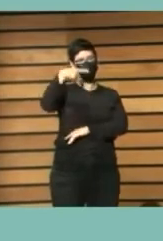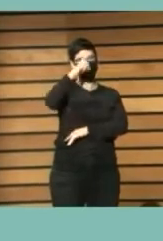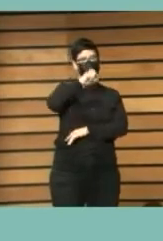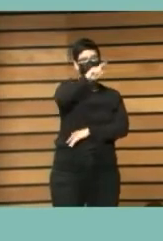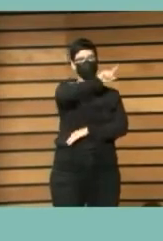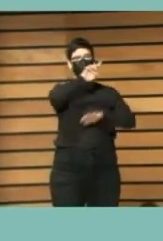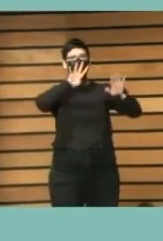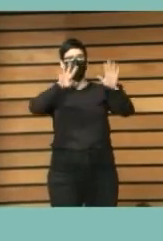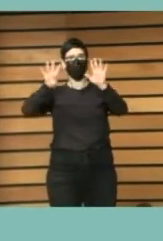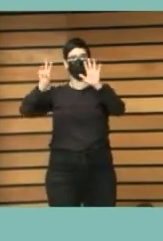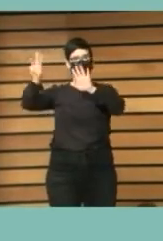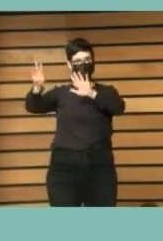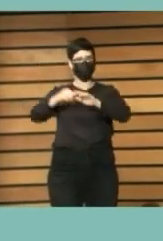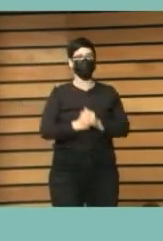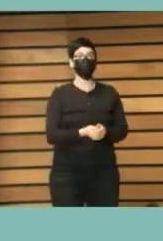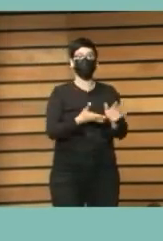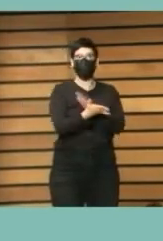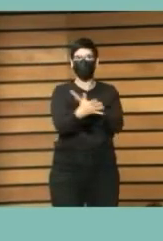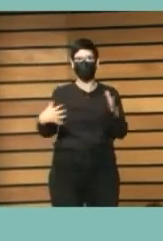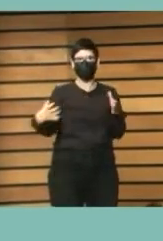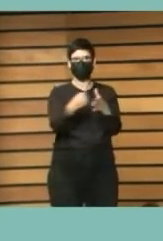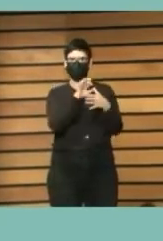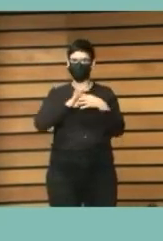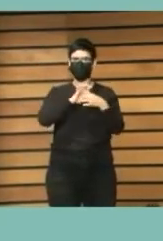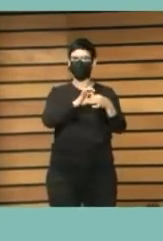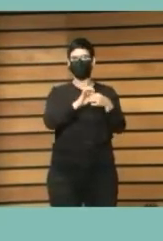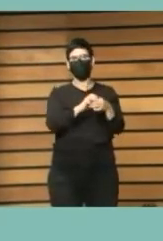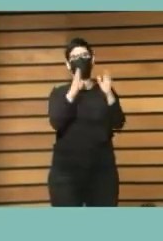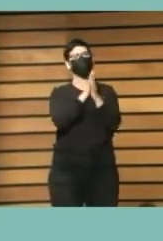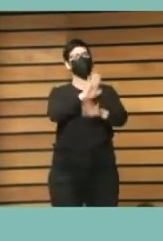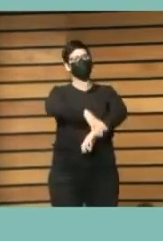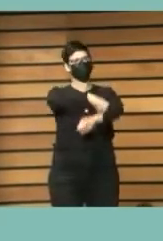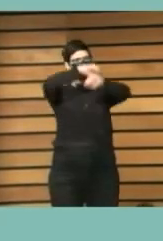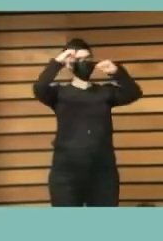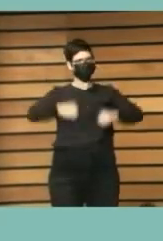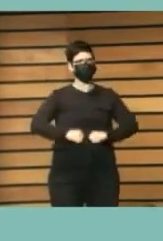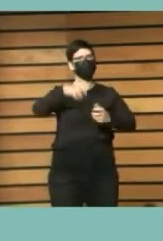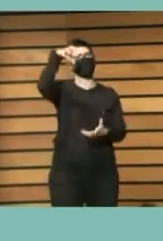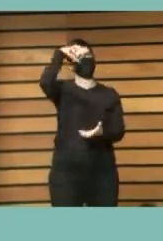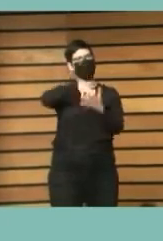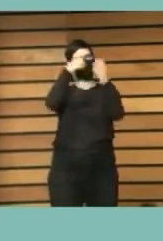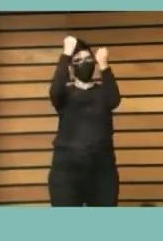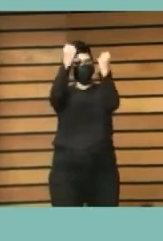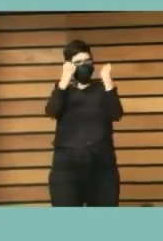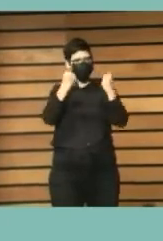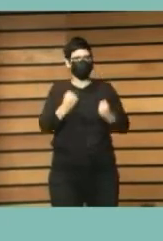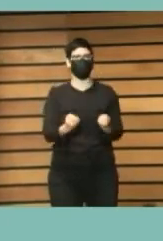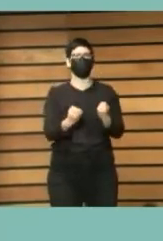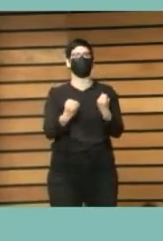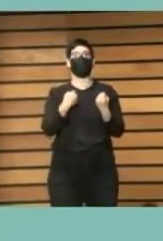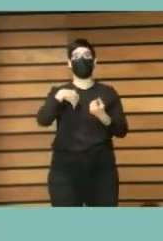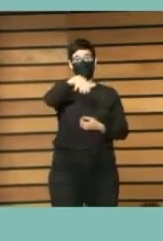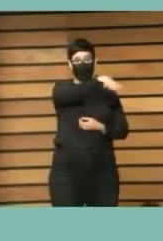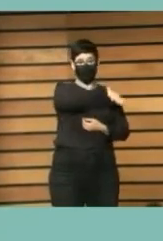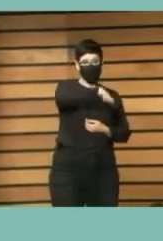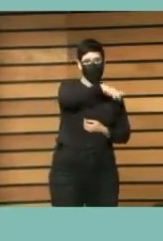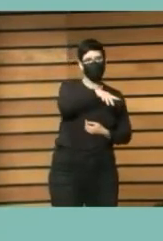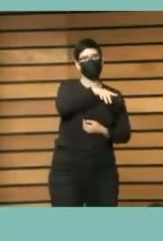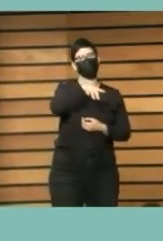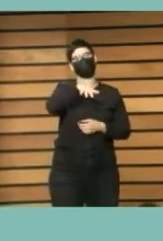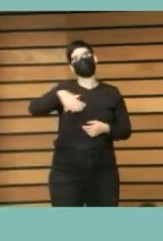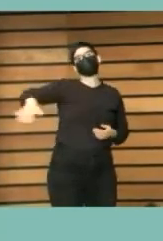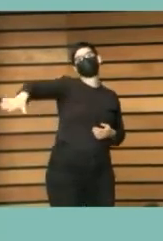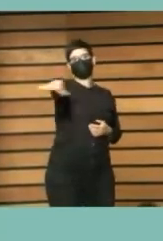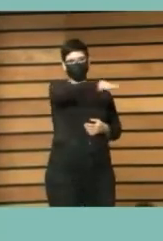pues todo lo que hacemos gira alrededor del fortalecimiento institucional de los entes digamos subnacionales locales y regionales